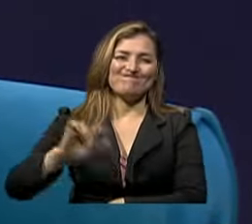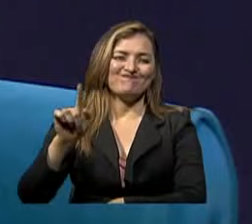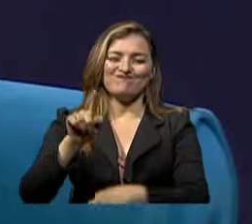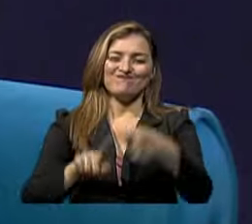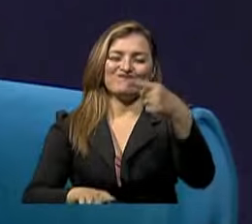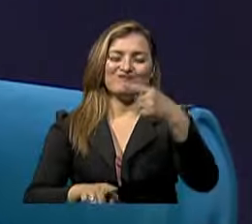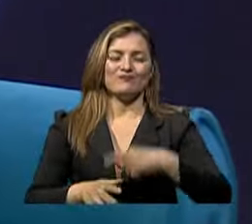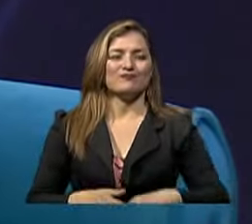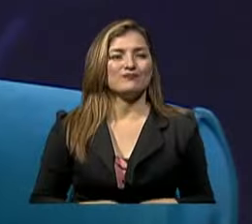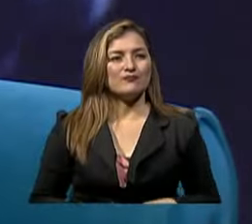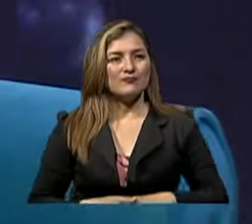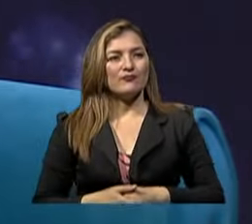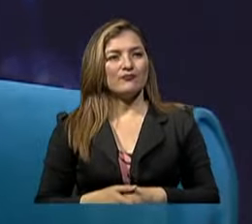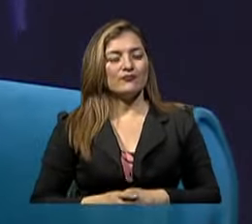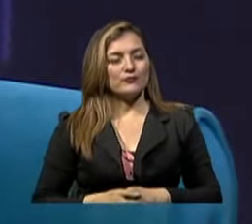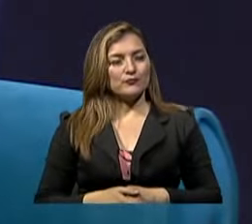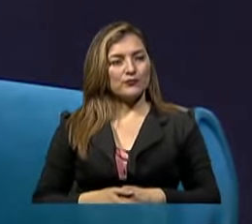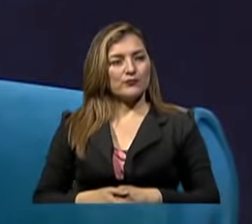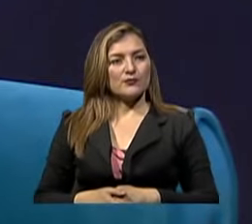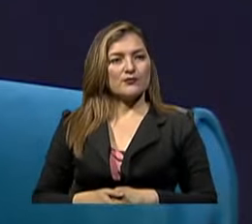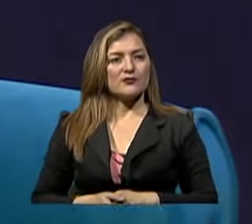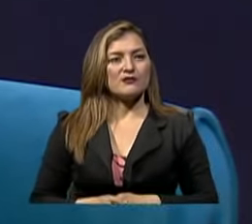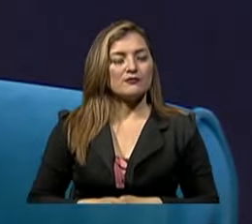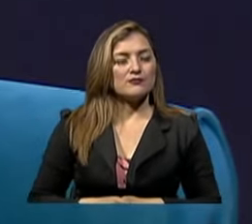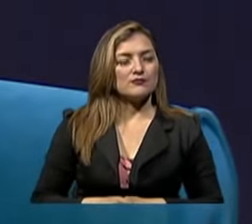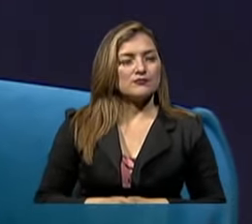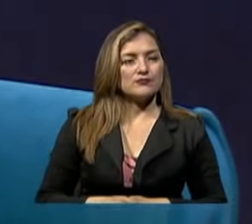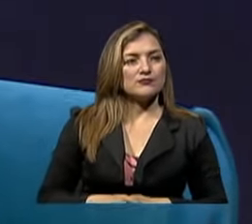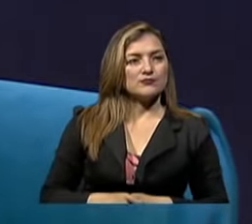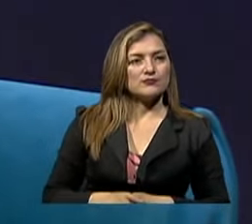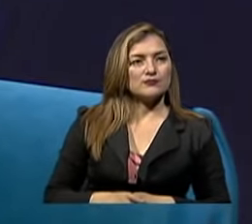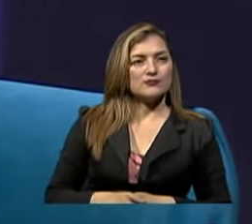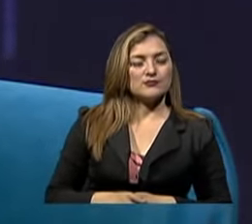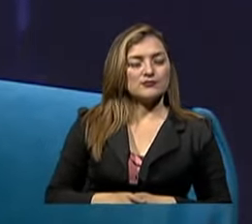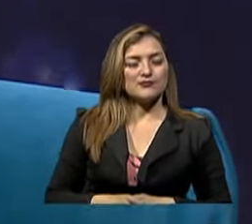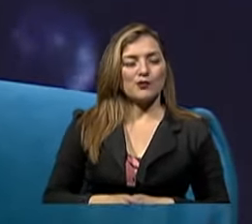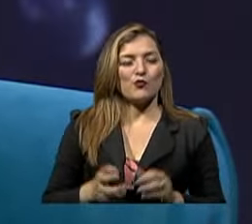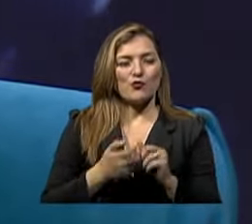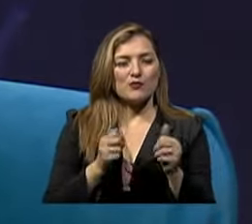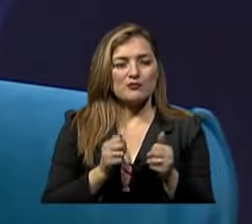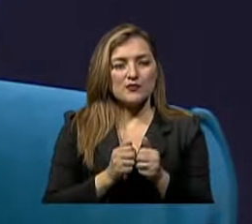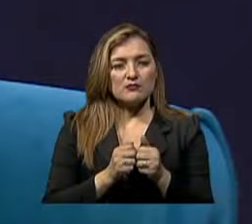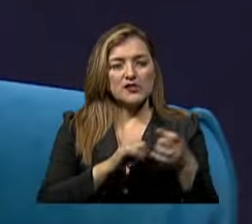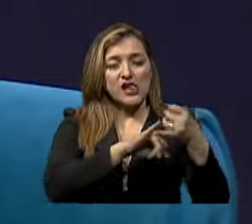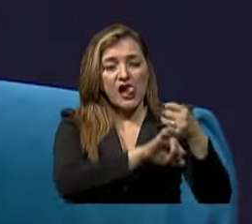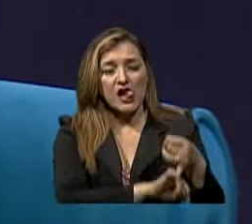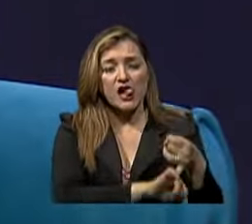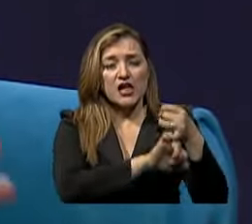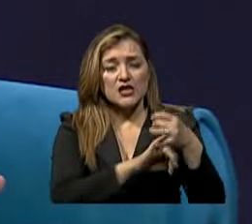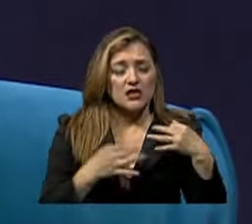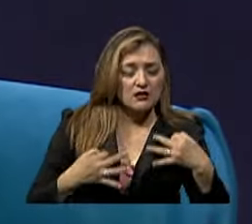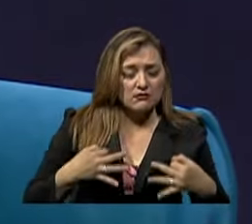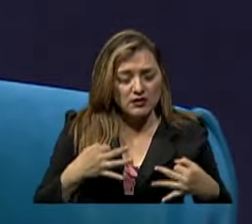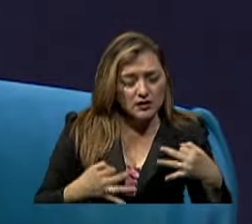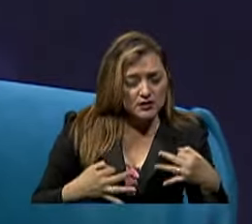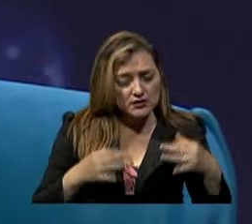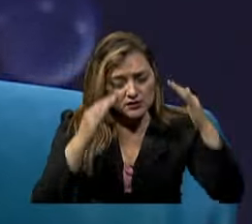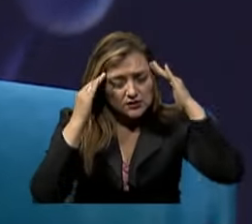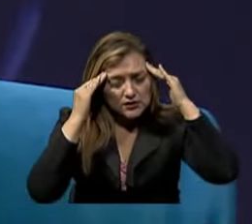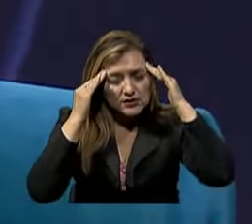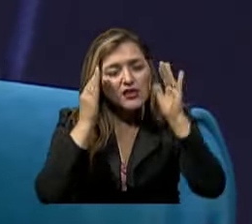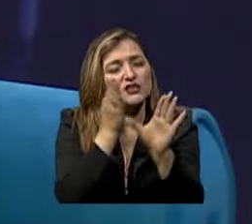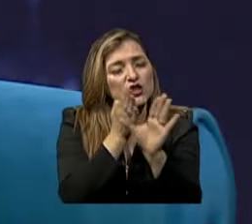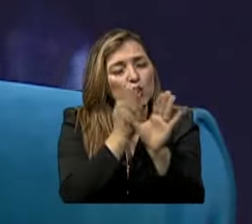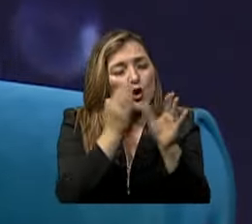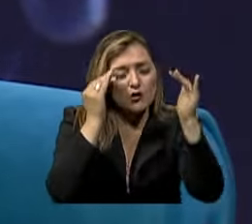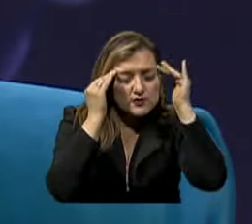Esa congruencia Entre la adicción La dependencia física Pero la dependencia psicológica